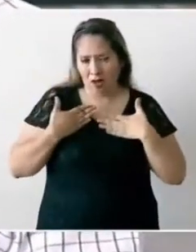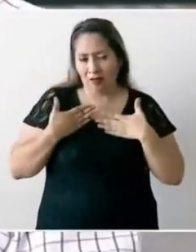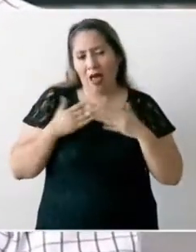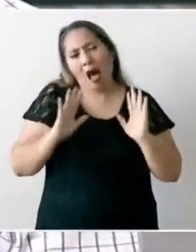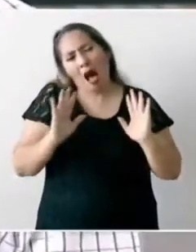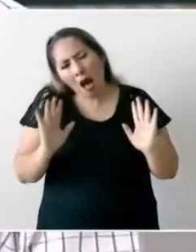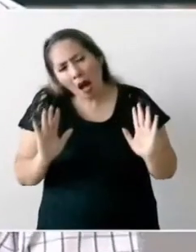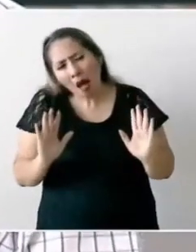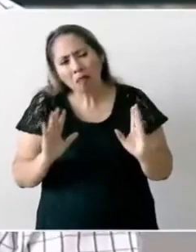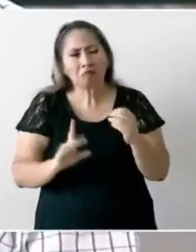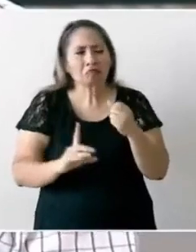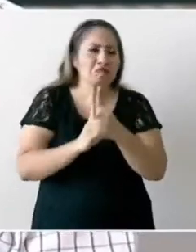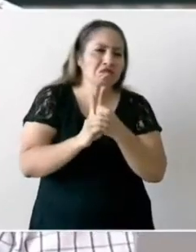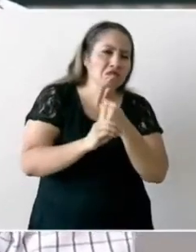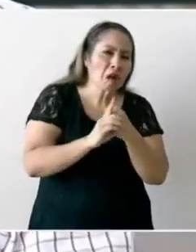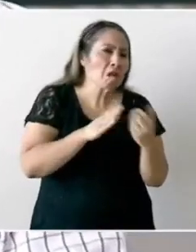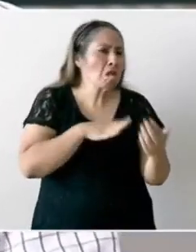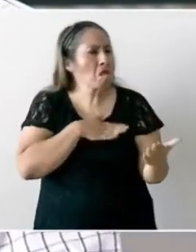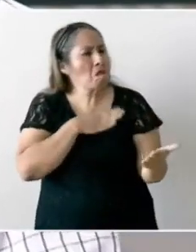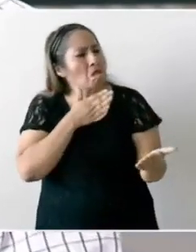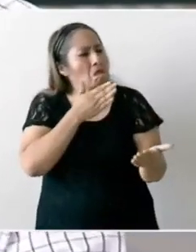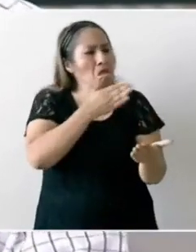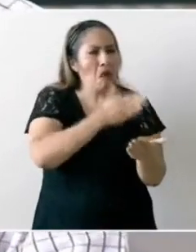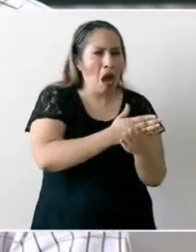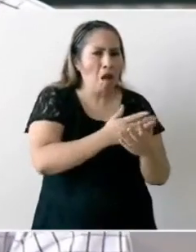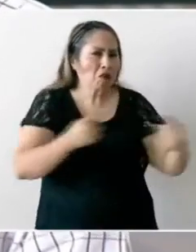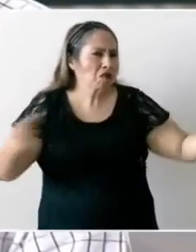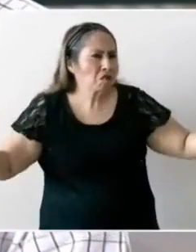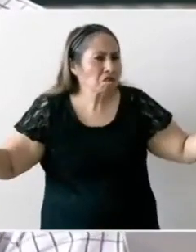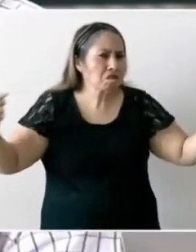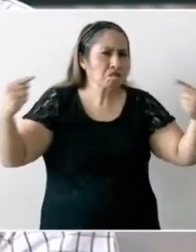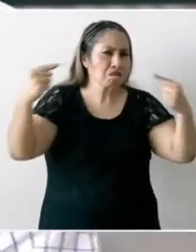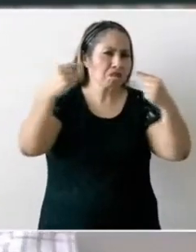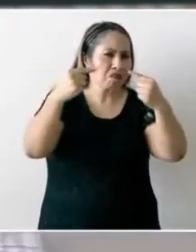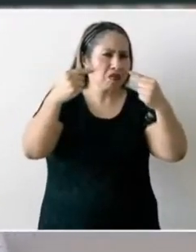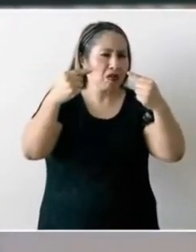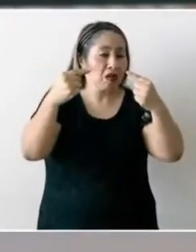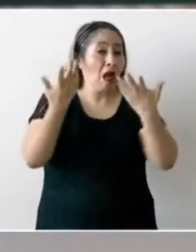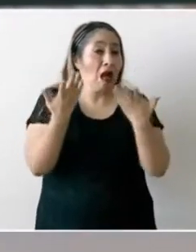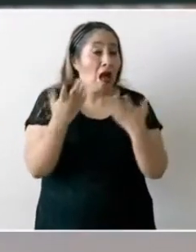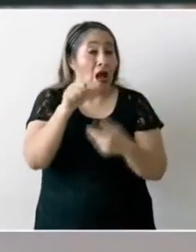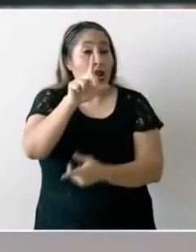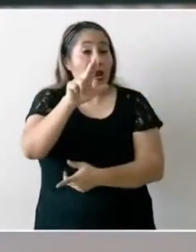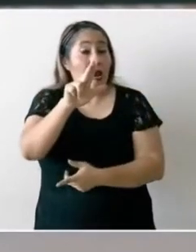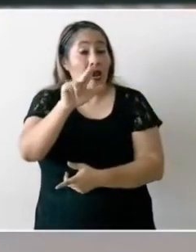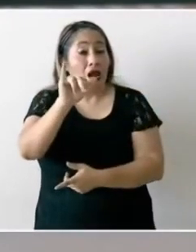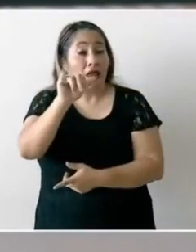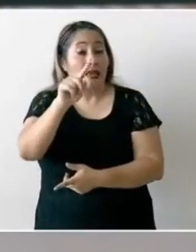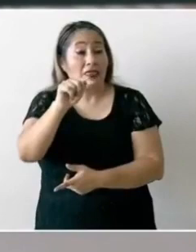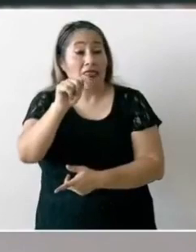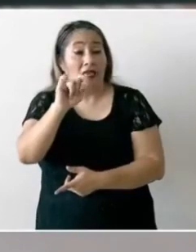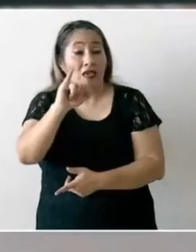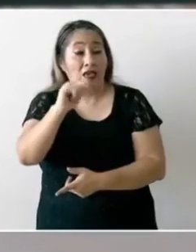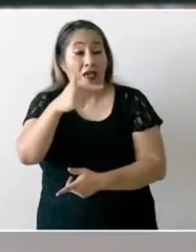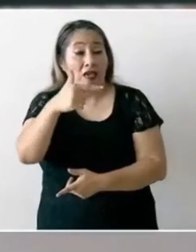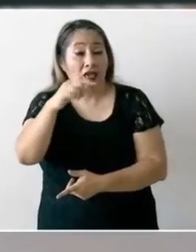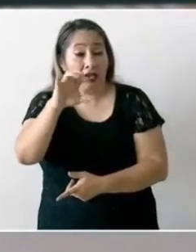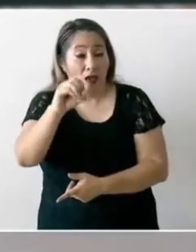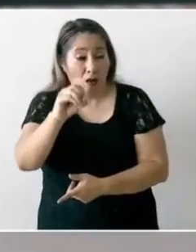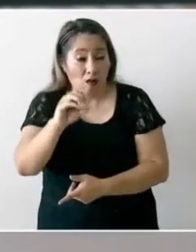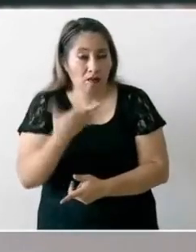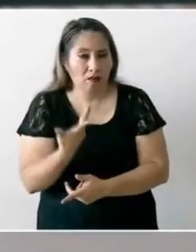vamos al litigio vamos a demostrar de que no hay